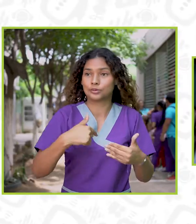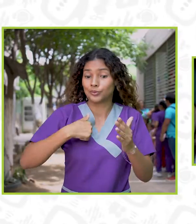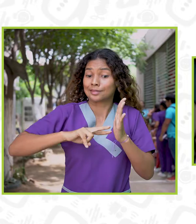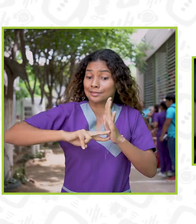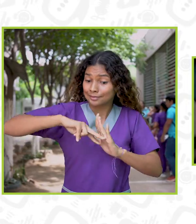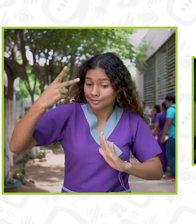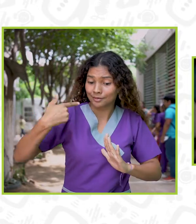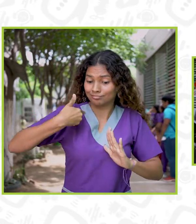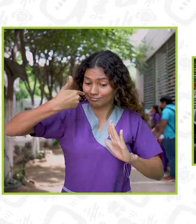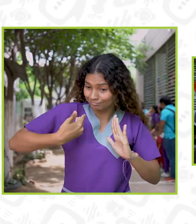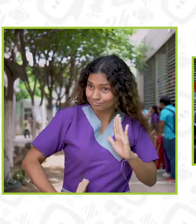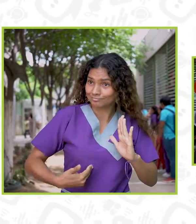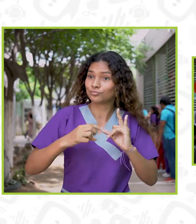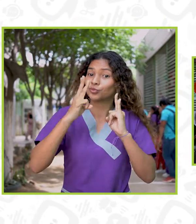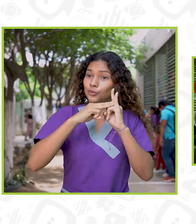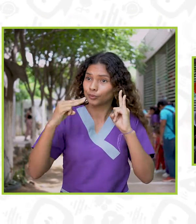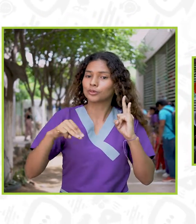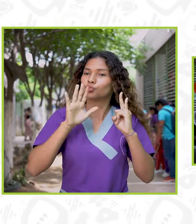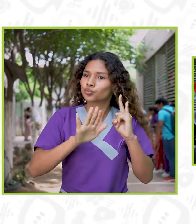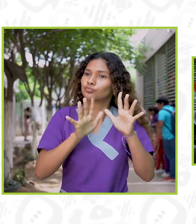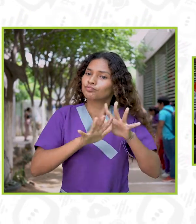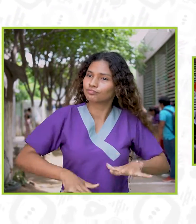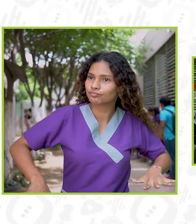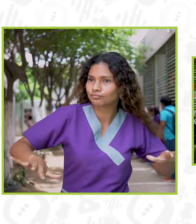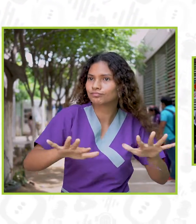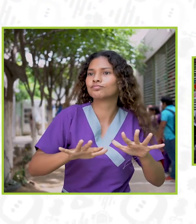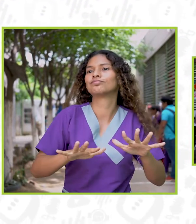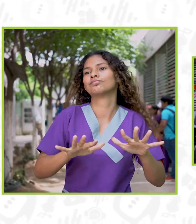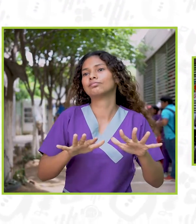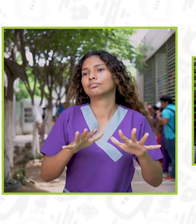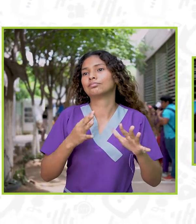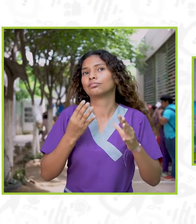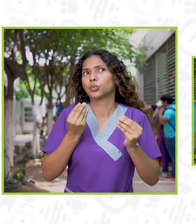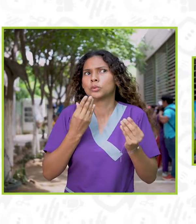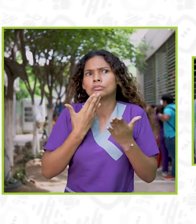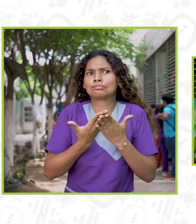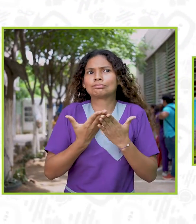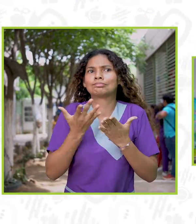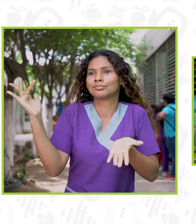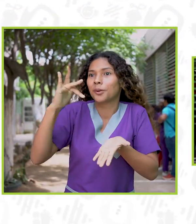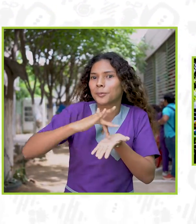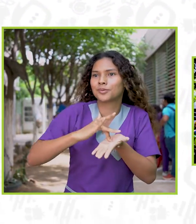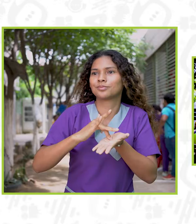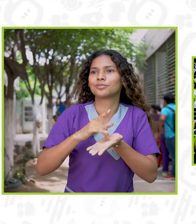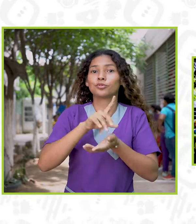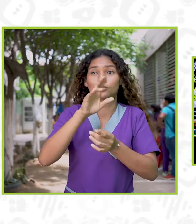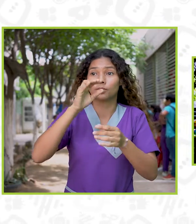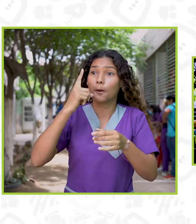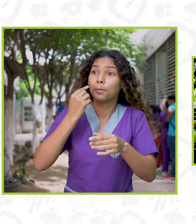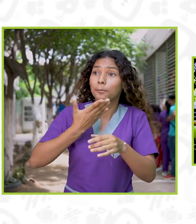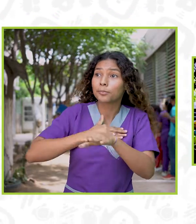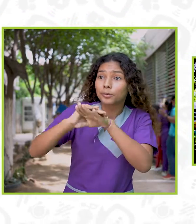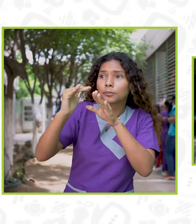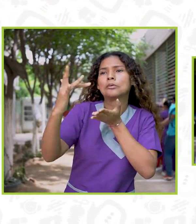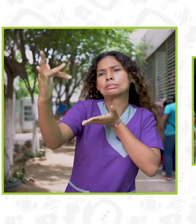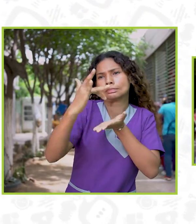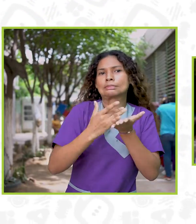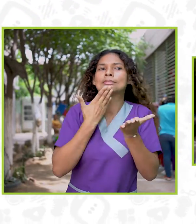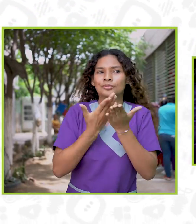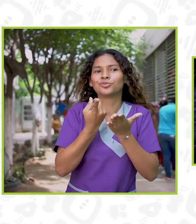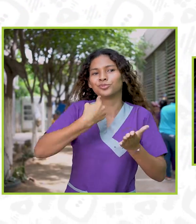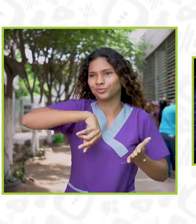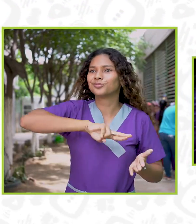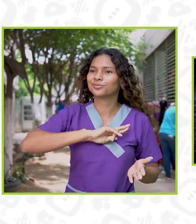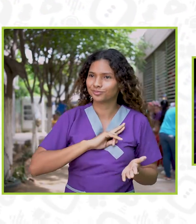estrategias hacia el cuidado de los niños desde los 0 a los 5 años y les mostramos que tenemos la Universidad del Magdalena